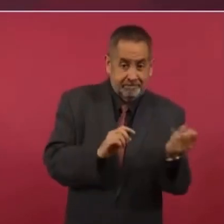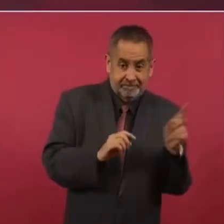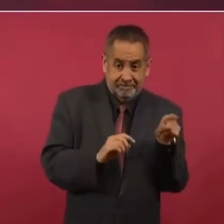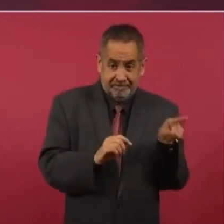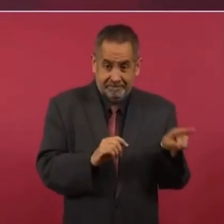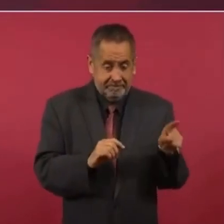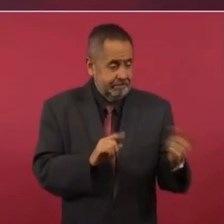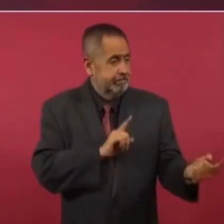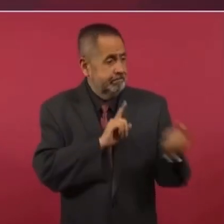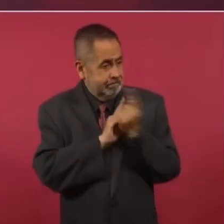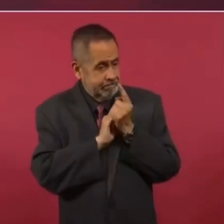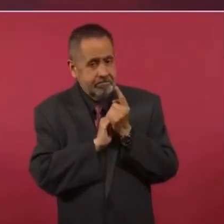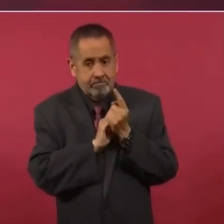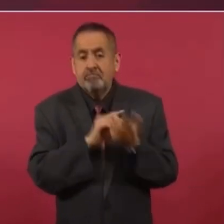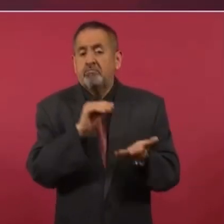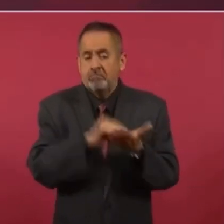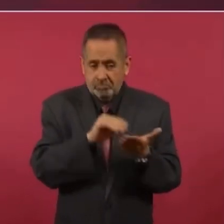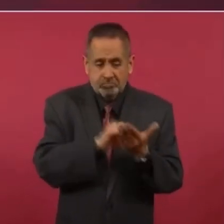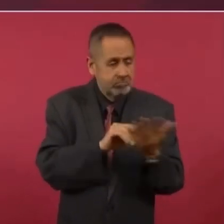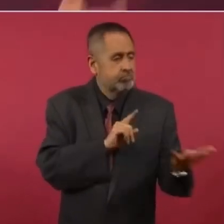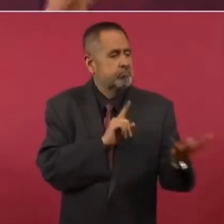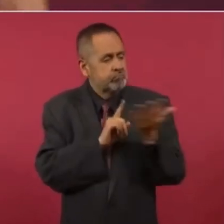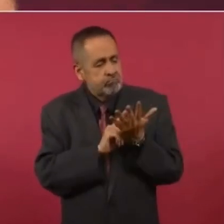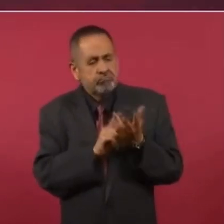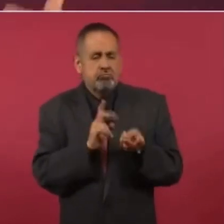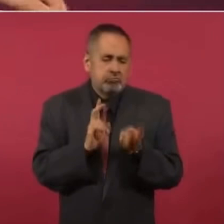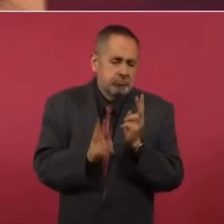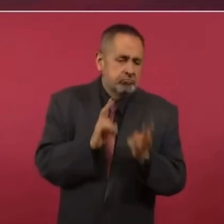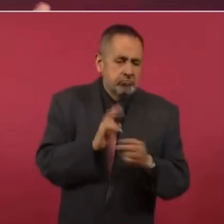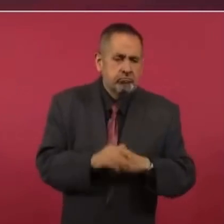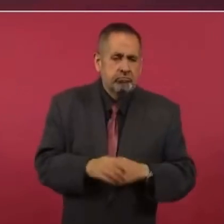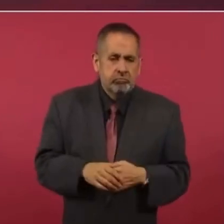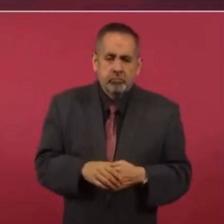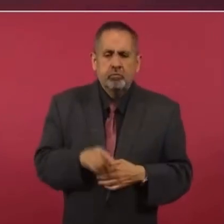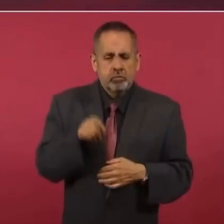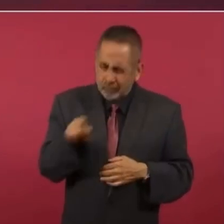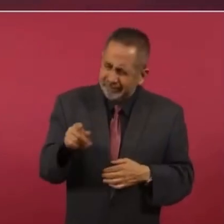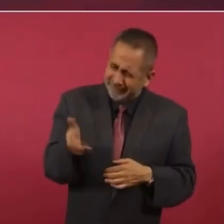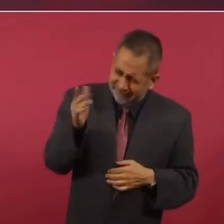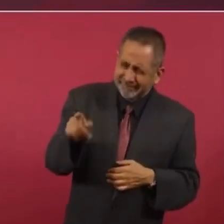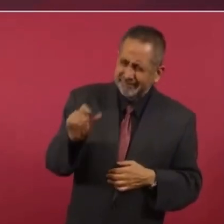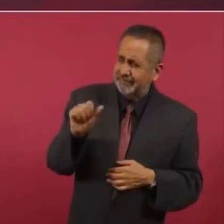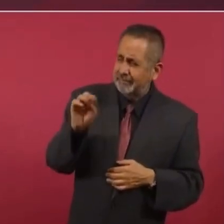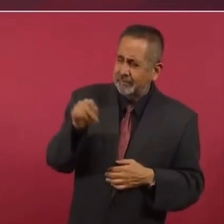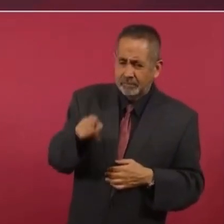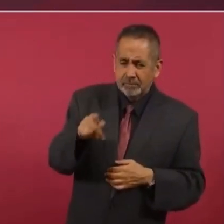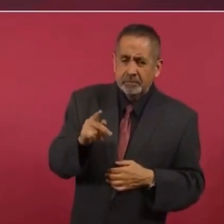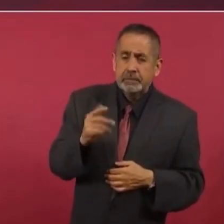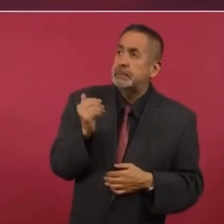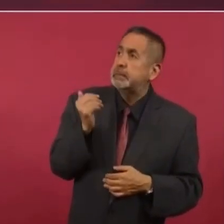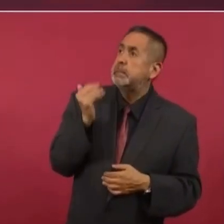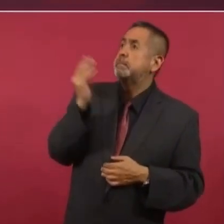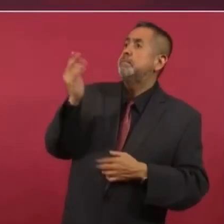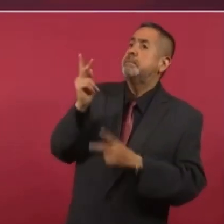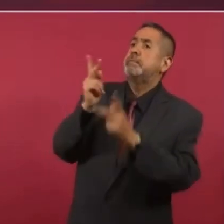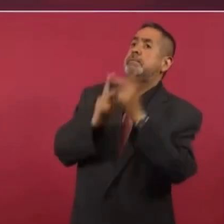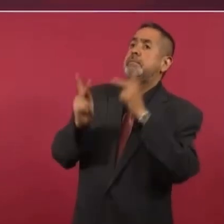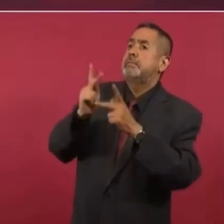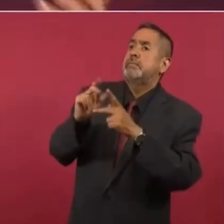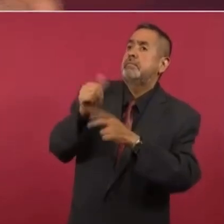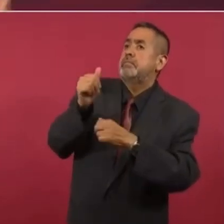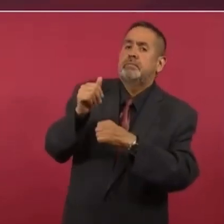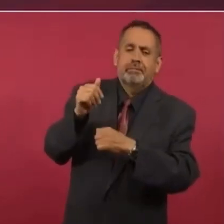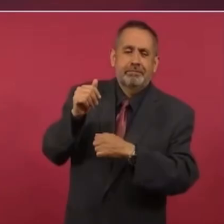que yo solicitara crédito, que se